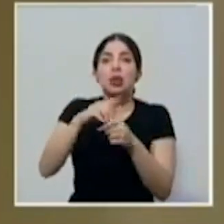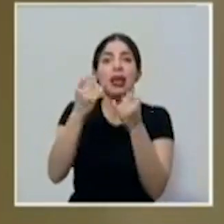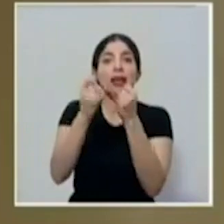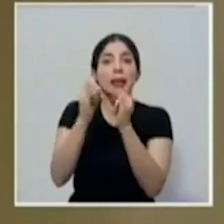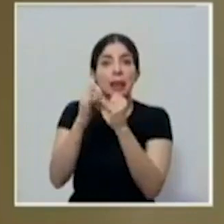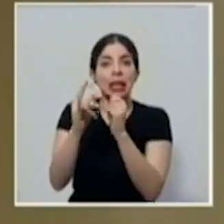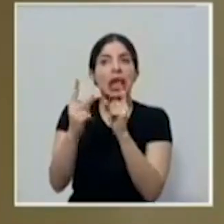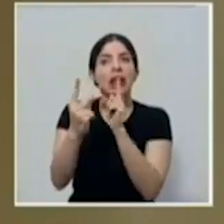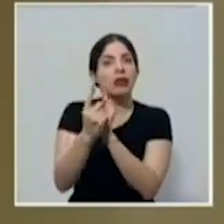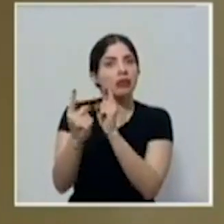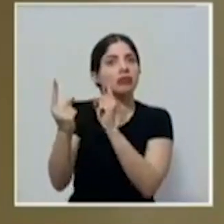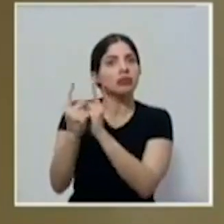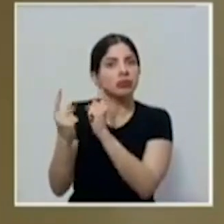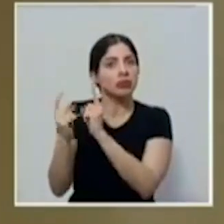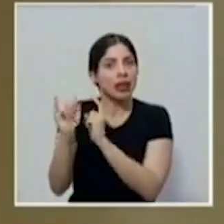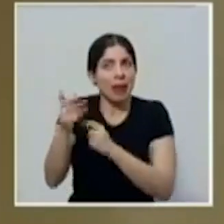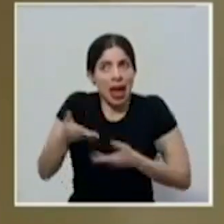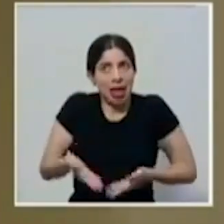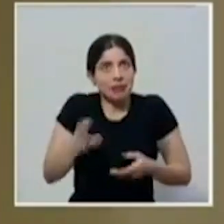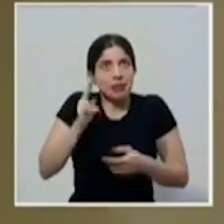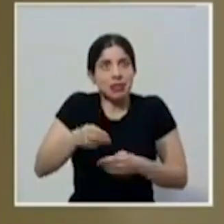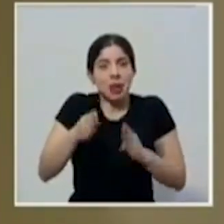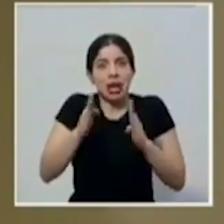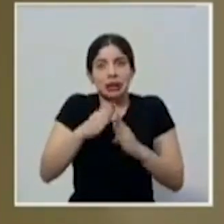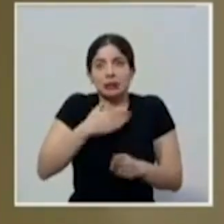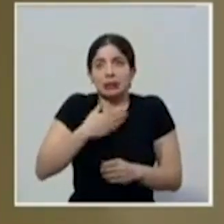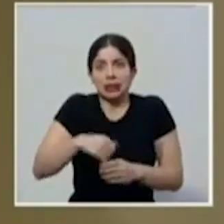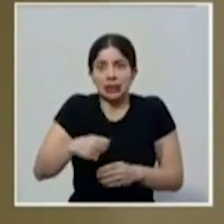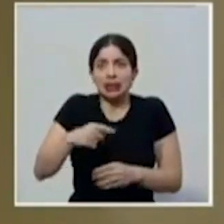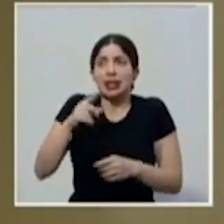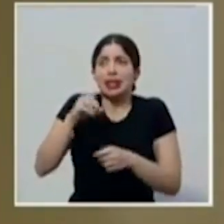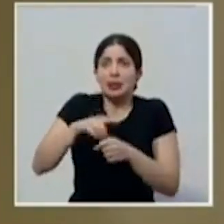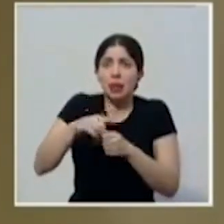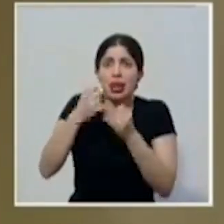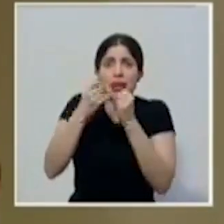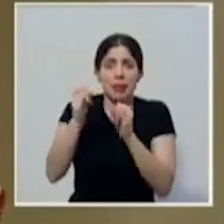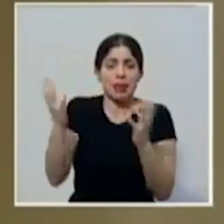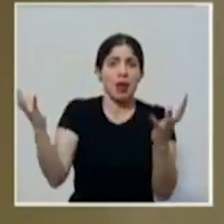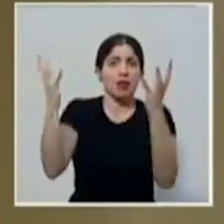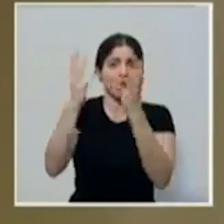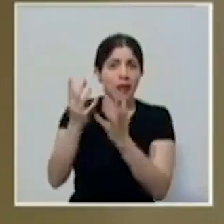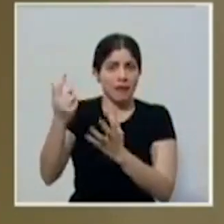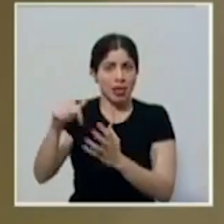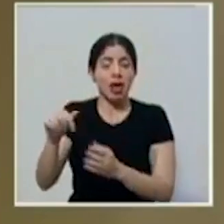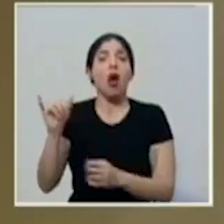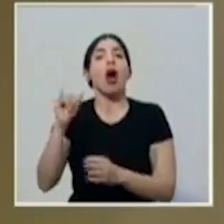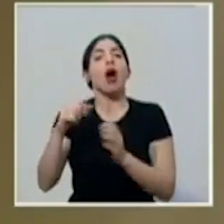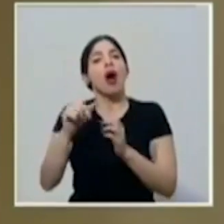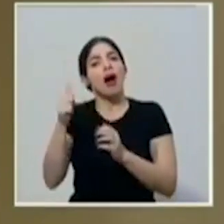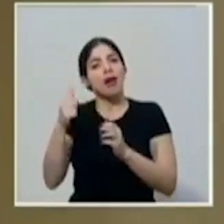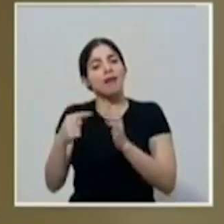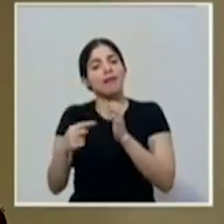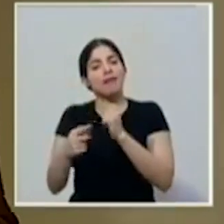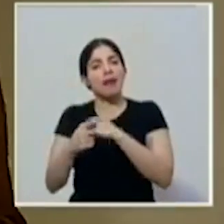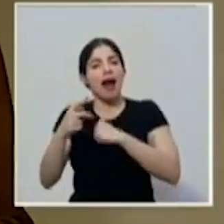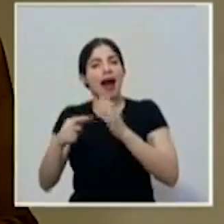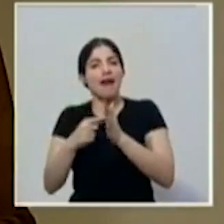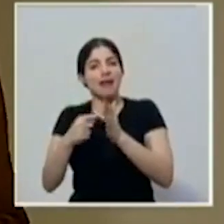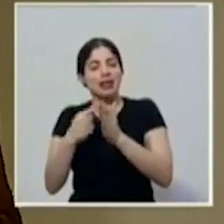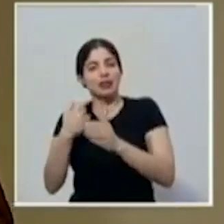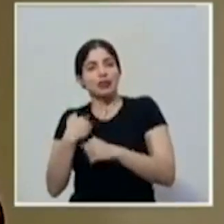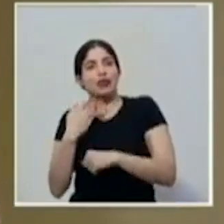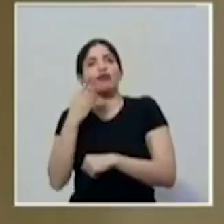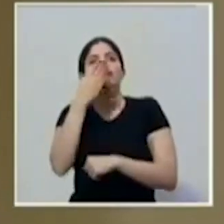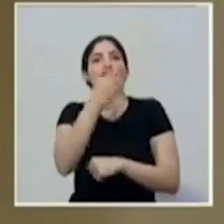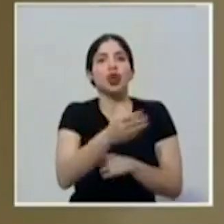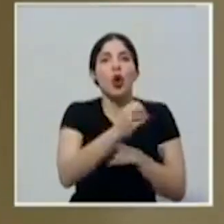independientes. Aquí en la Casa Presidencial estuvieron varios diputados independientes. En otros casos, yo fui a visitar sus oficinas